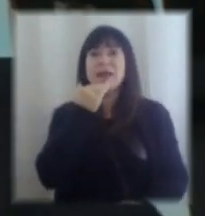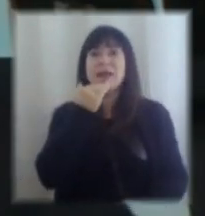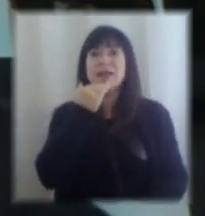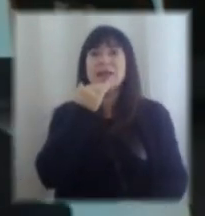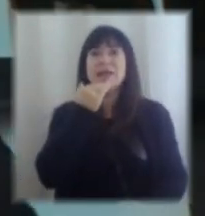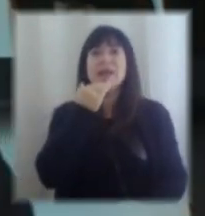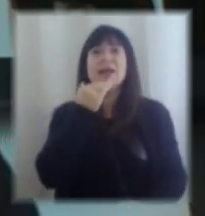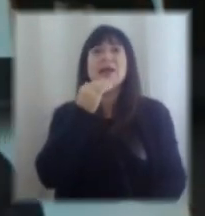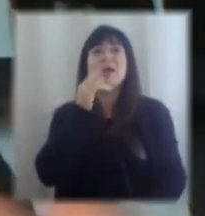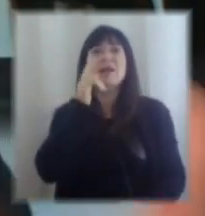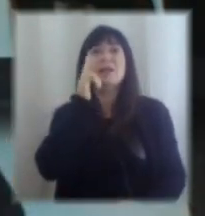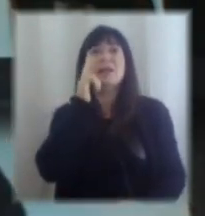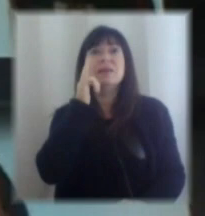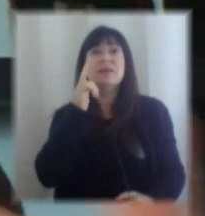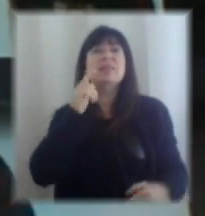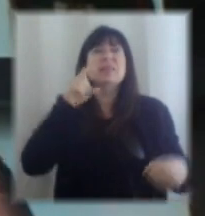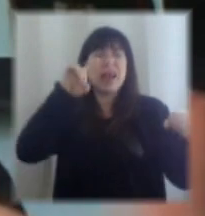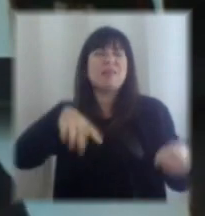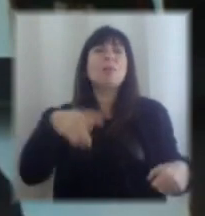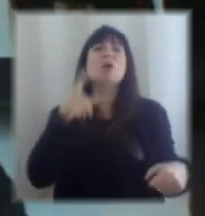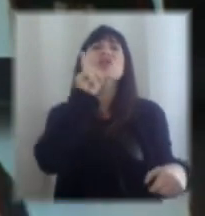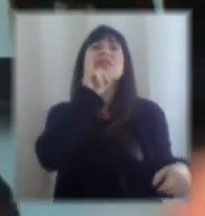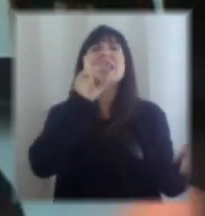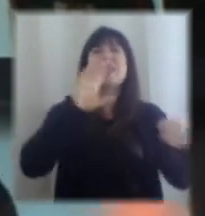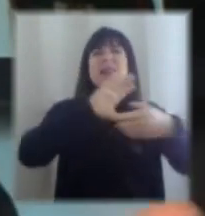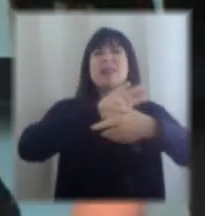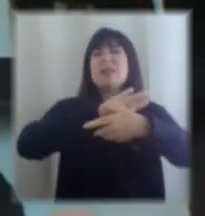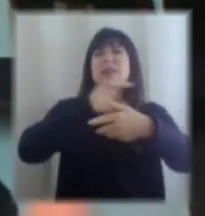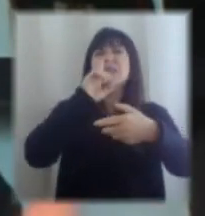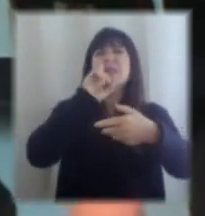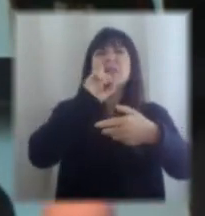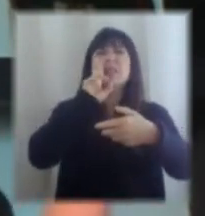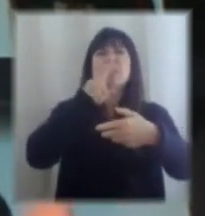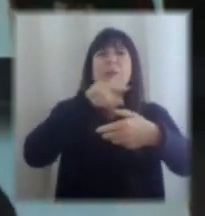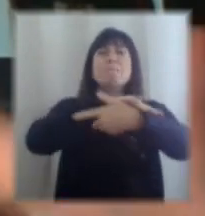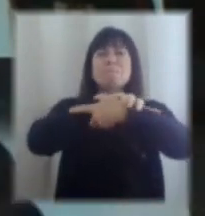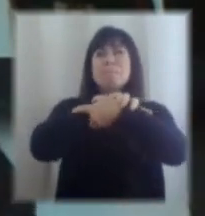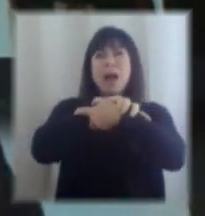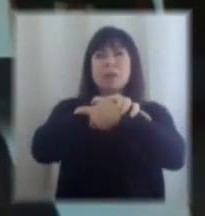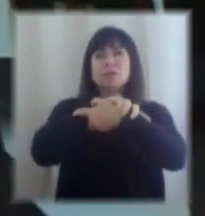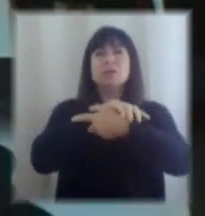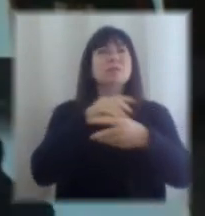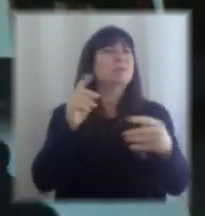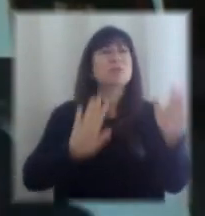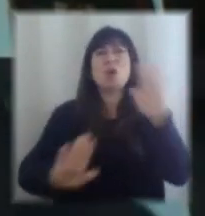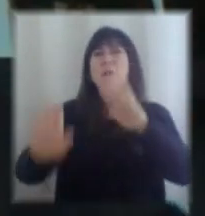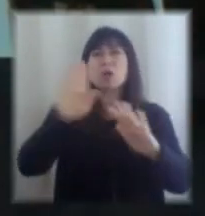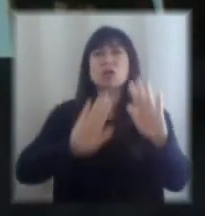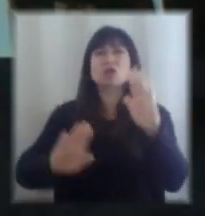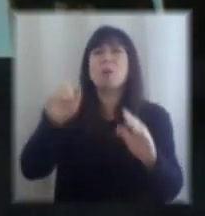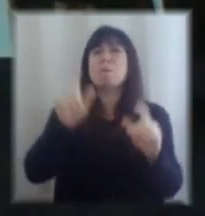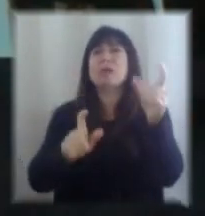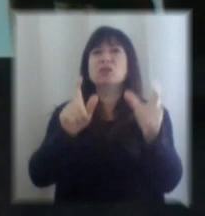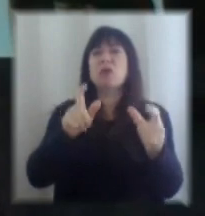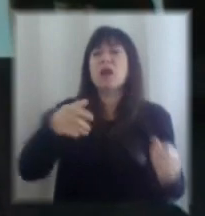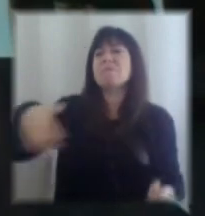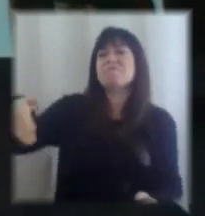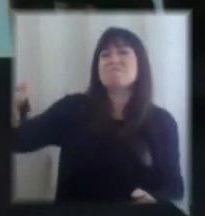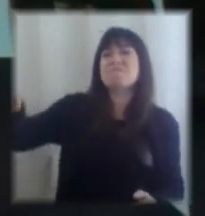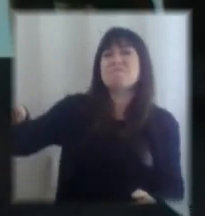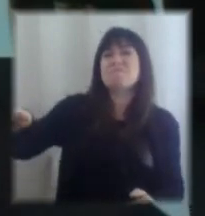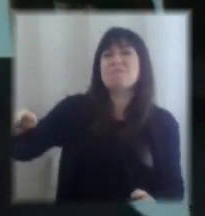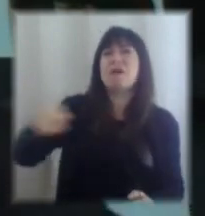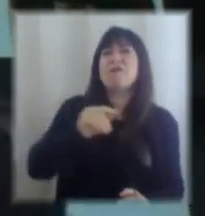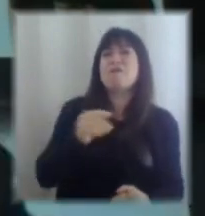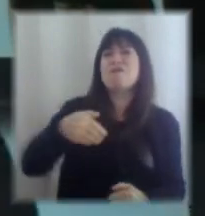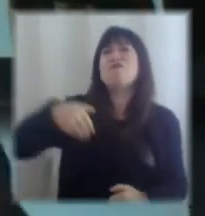también que sin un pacto que incluye y proteja a las personas que pueden quedar detrás del crecimiento, por así decirlo, bueno, es difícil en